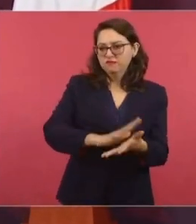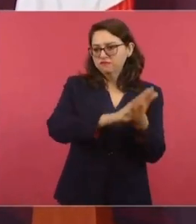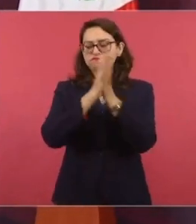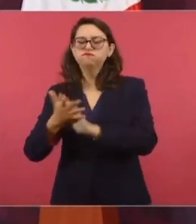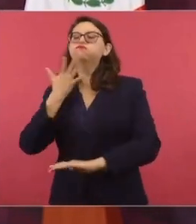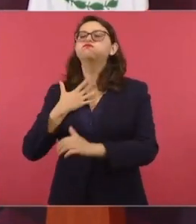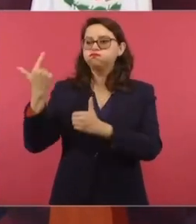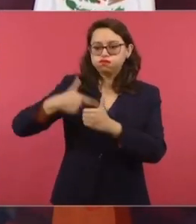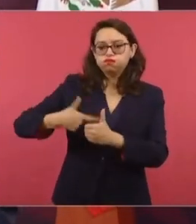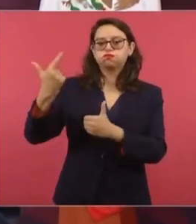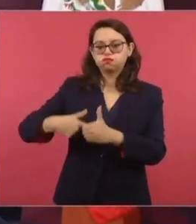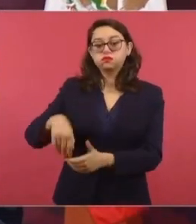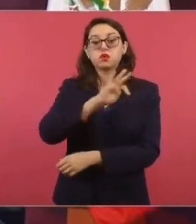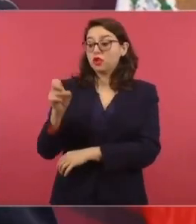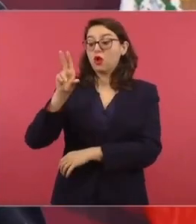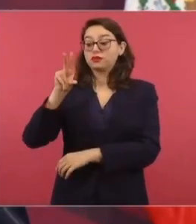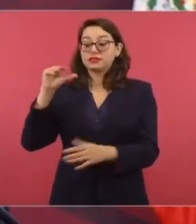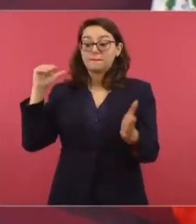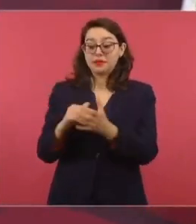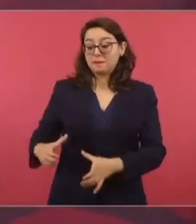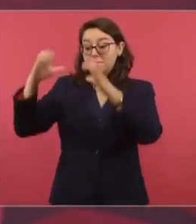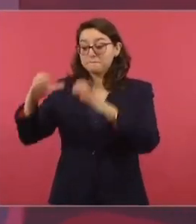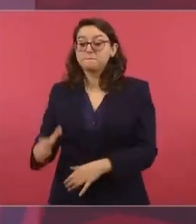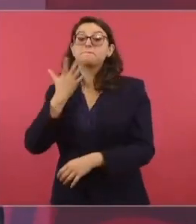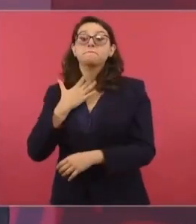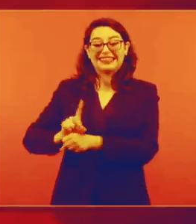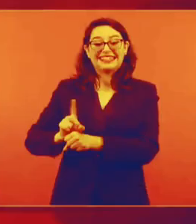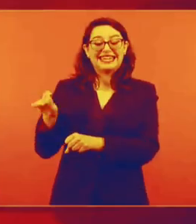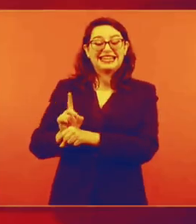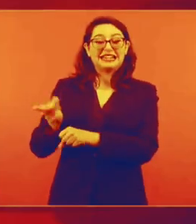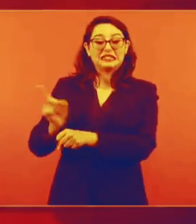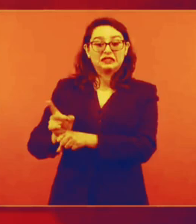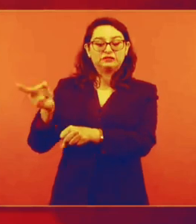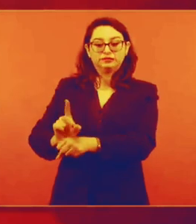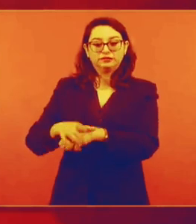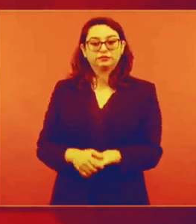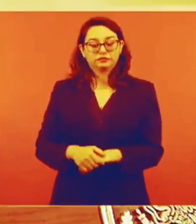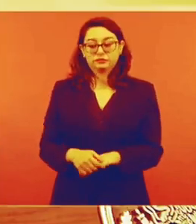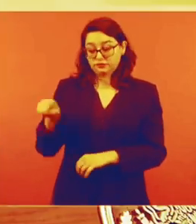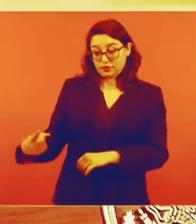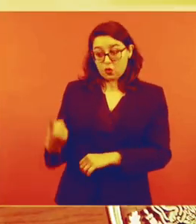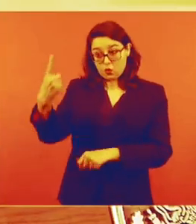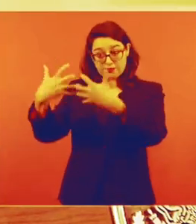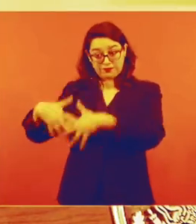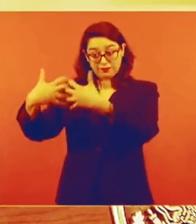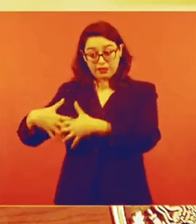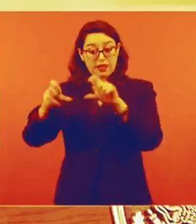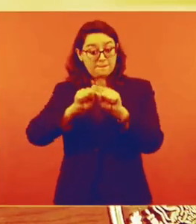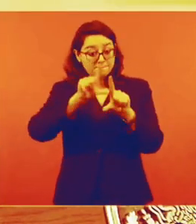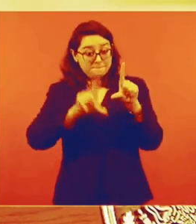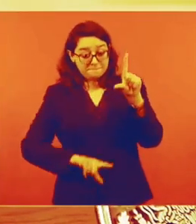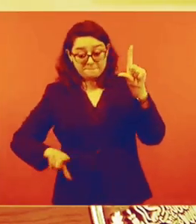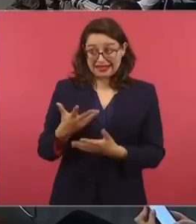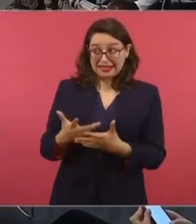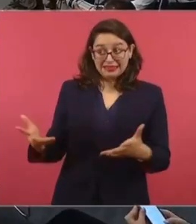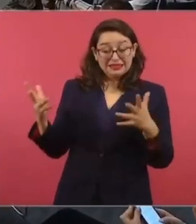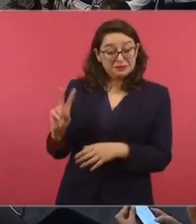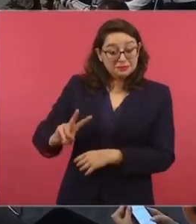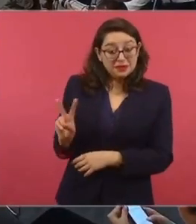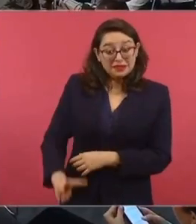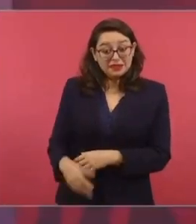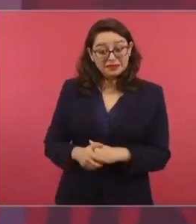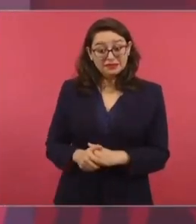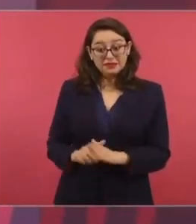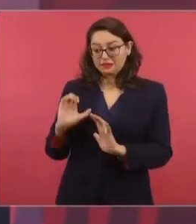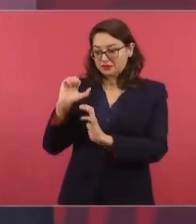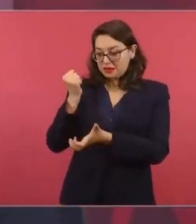de gasolinas. Vamos a extraer de esta refinería el 25% de toda la gasolina que consumimos en el país. Es una